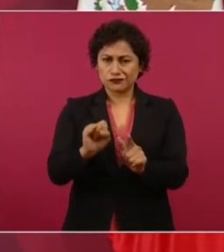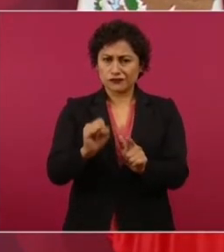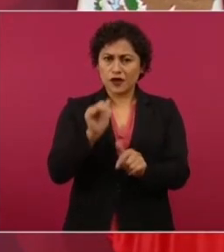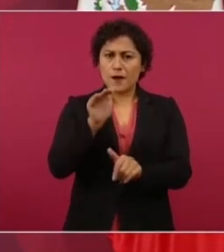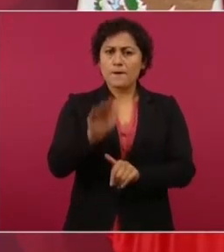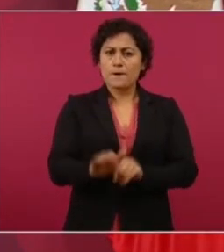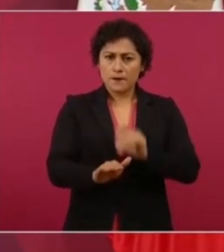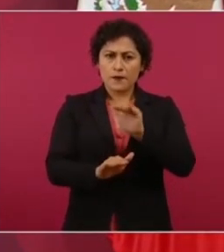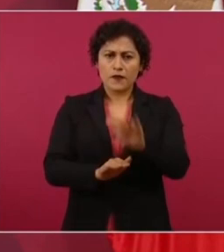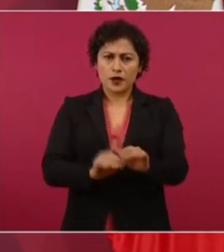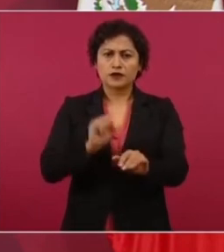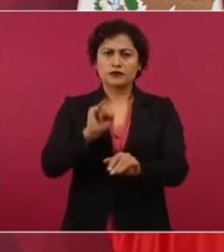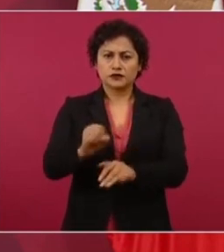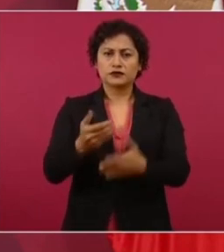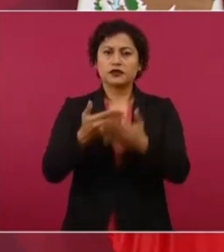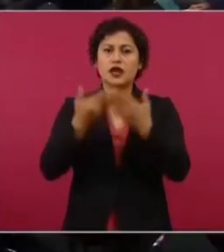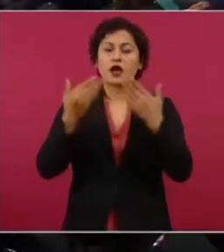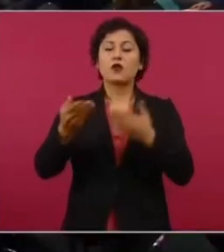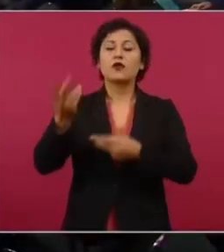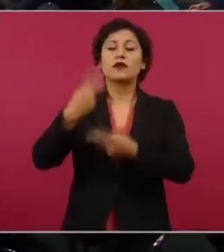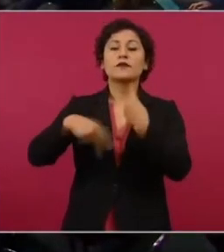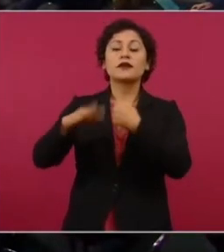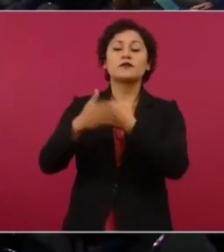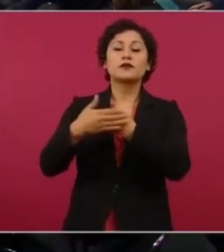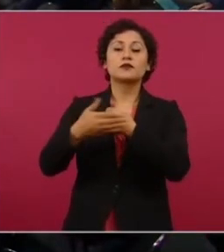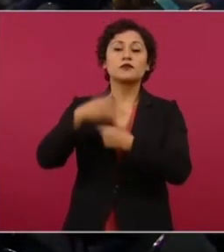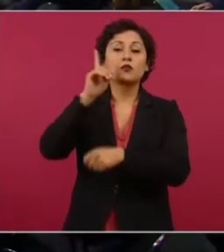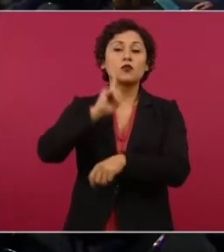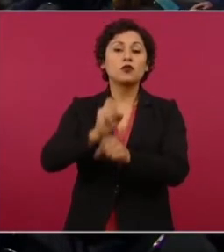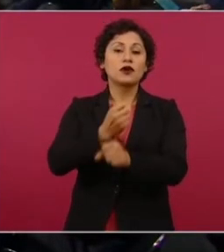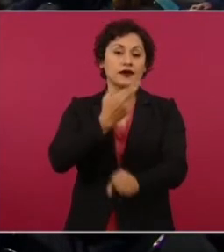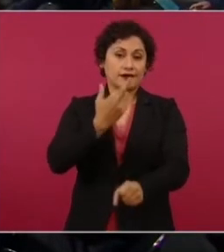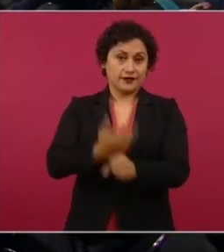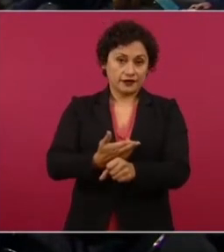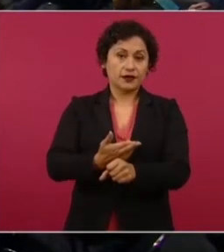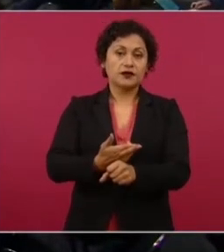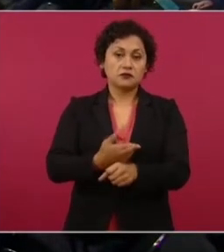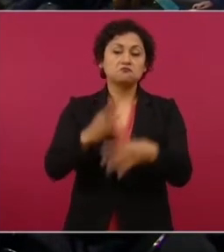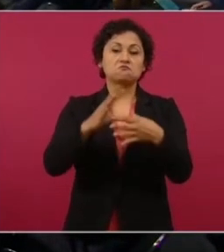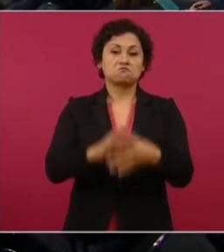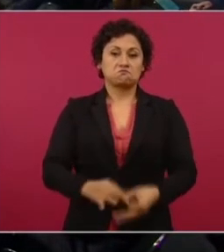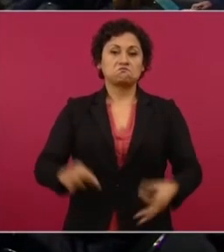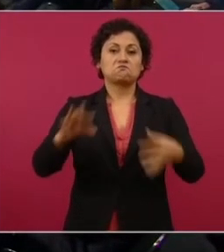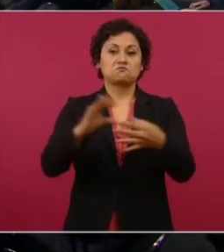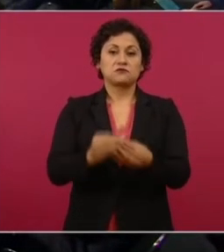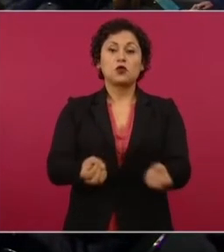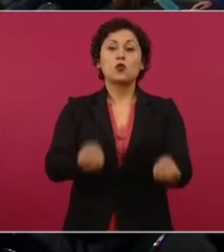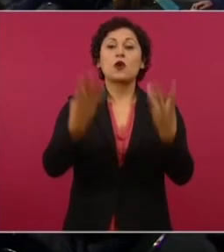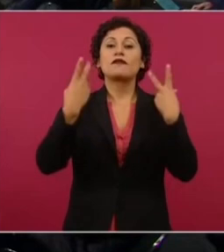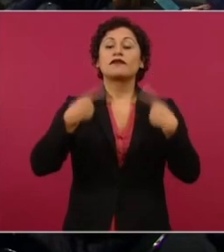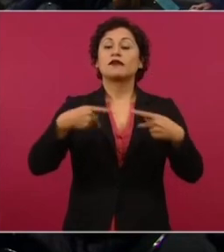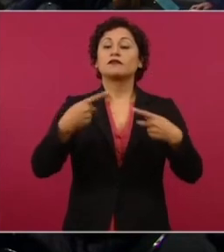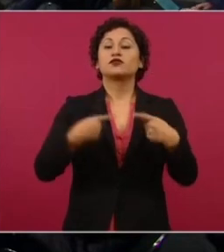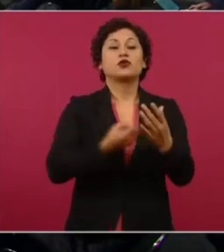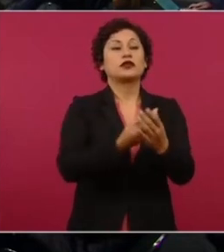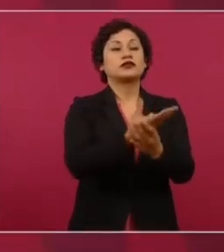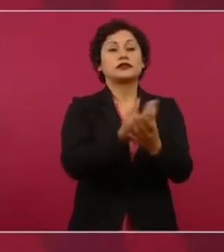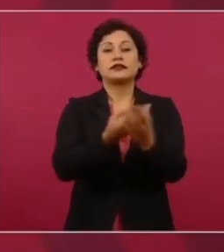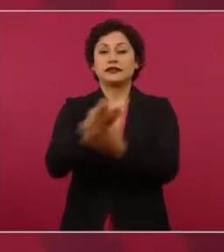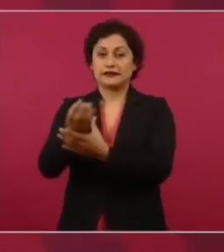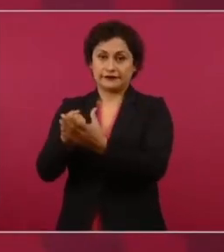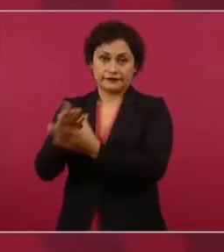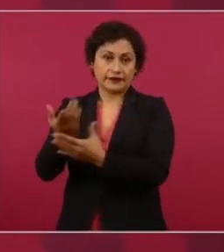ahora Rosa y Cera les va a informar de cuántos se han liberado muchos mujeres